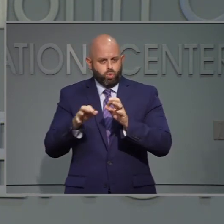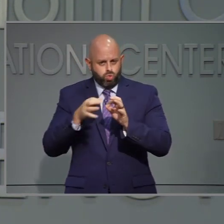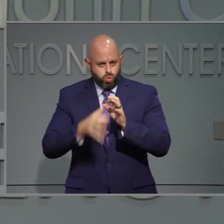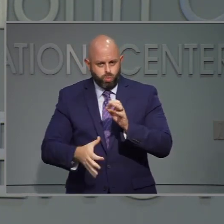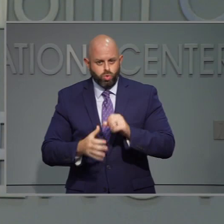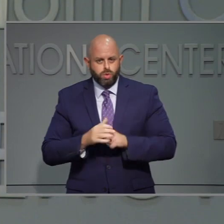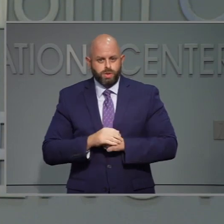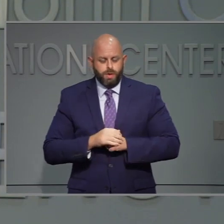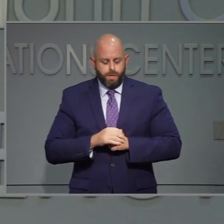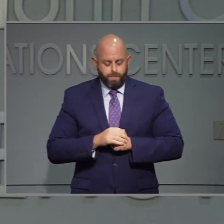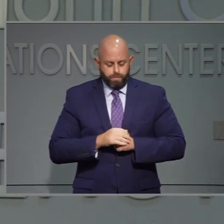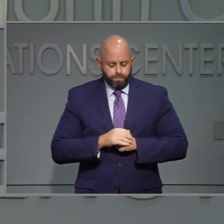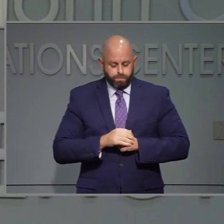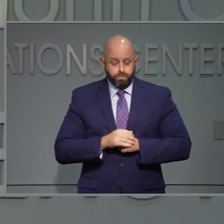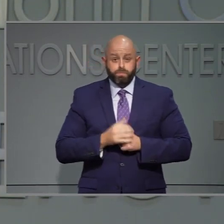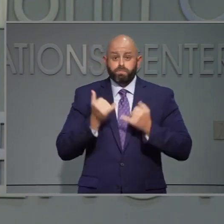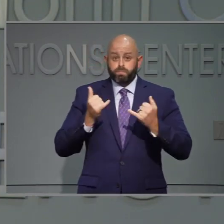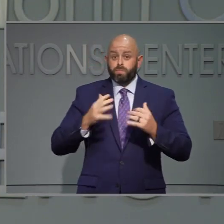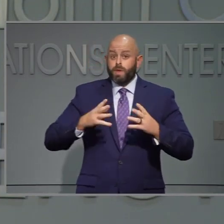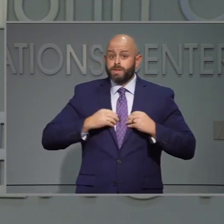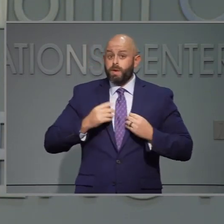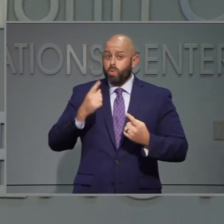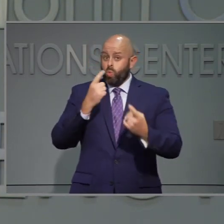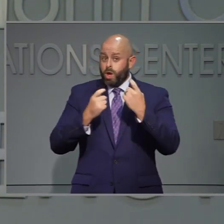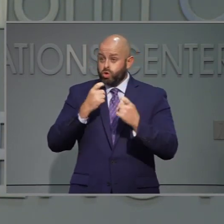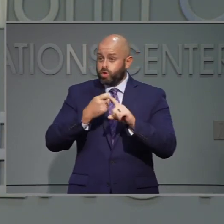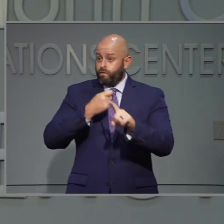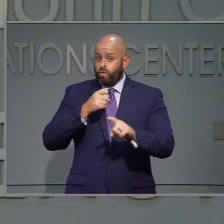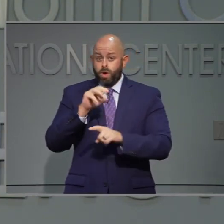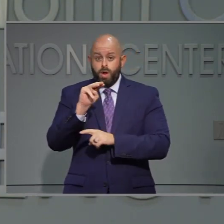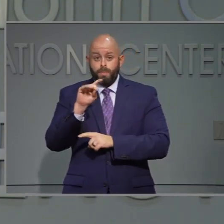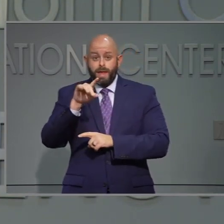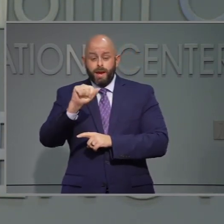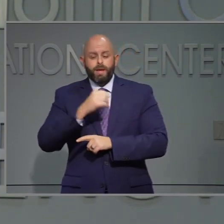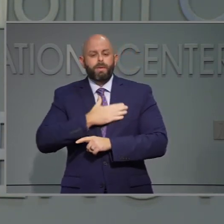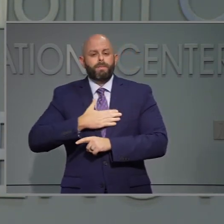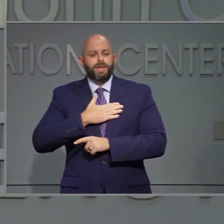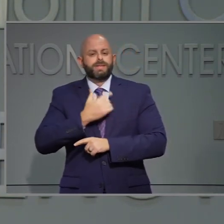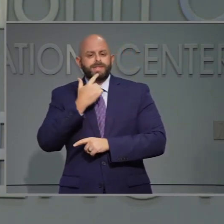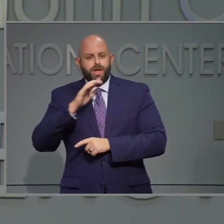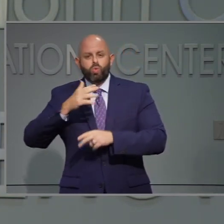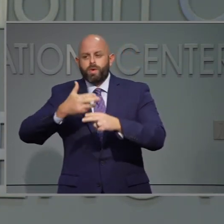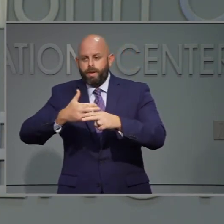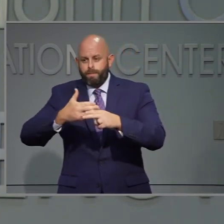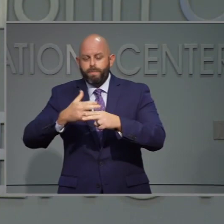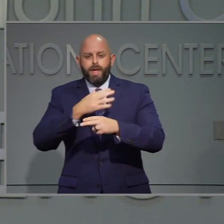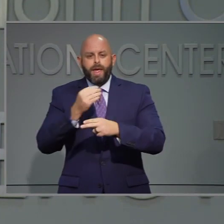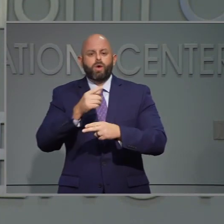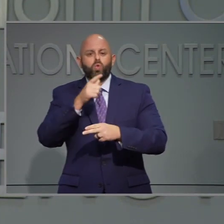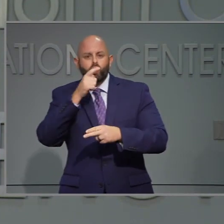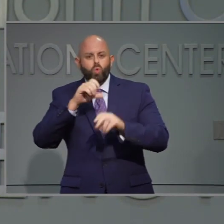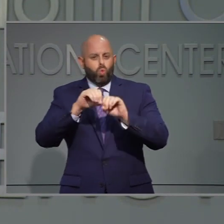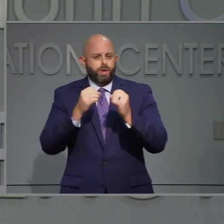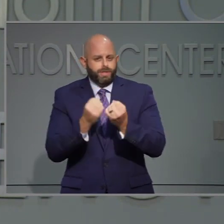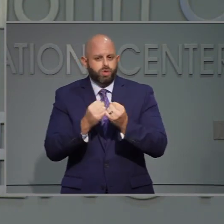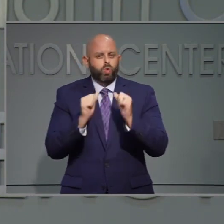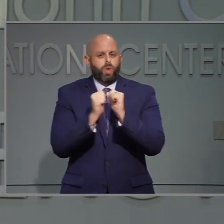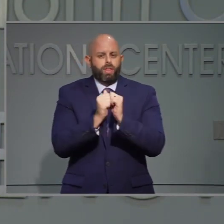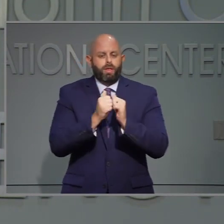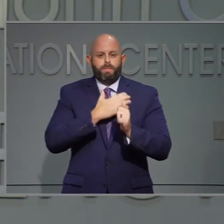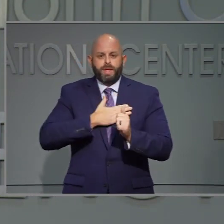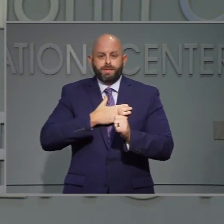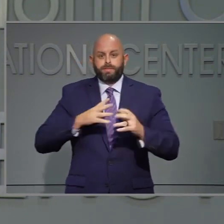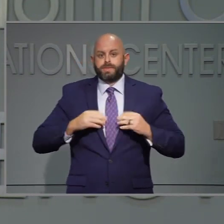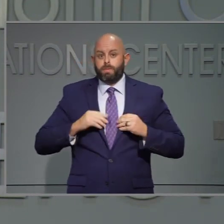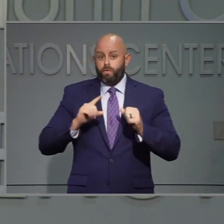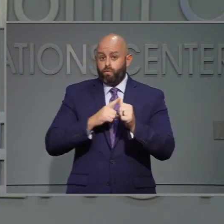español. Y ahora vamos a aceptar las las preguntas de los medios. favor, identifíquense y a